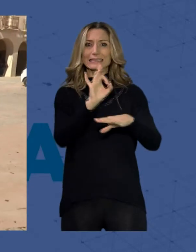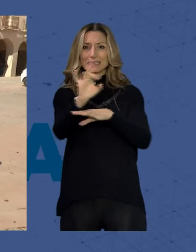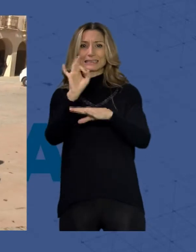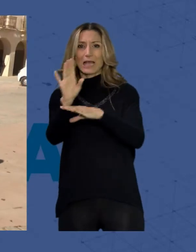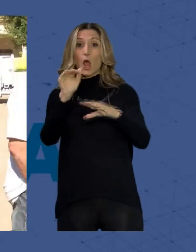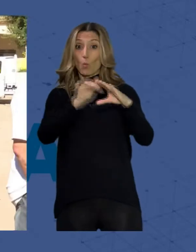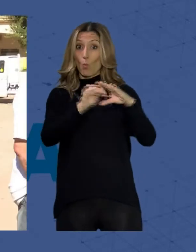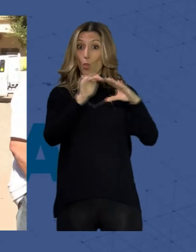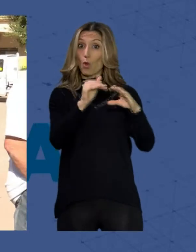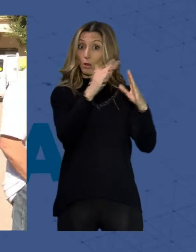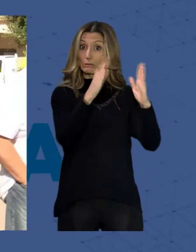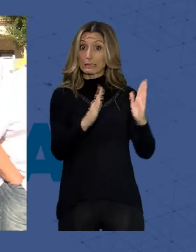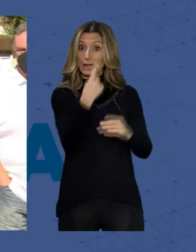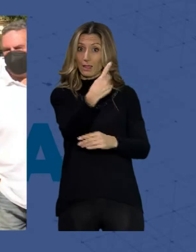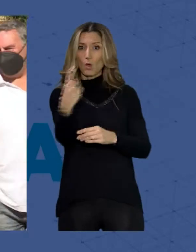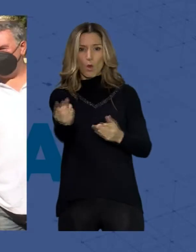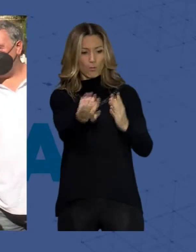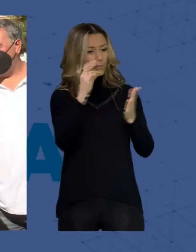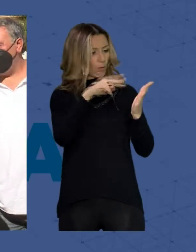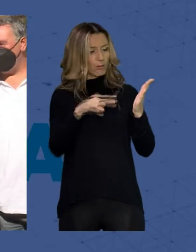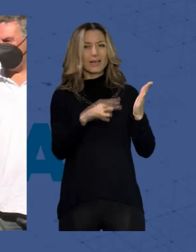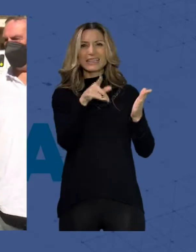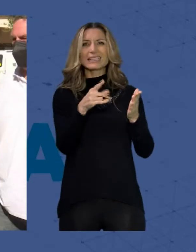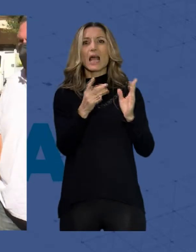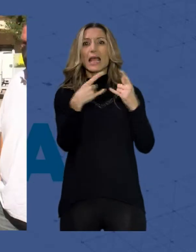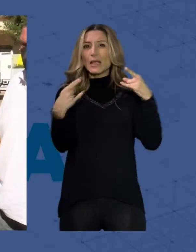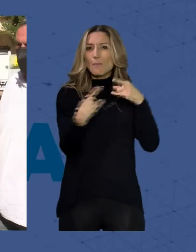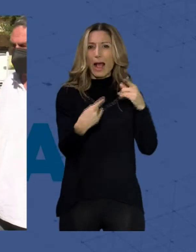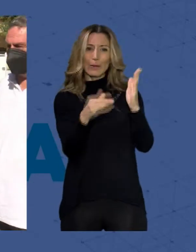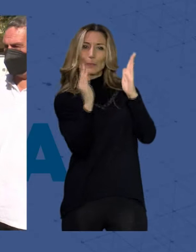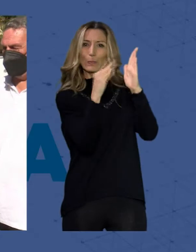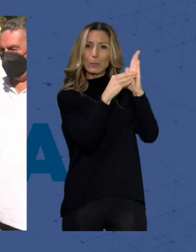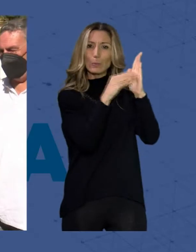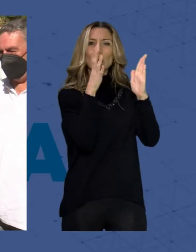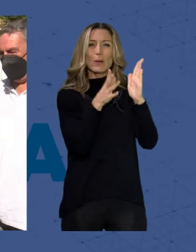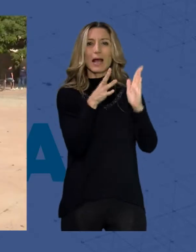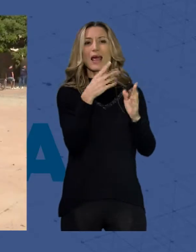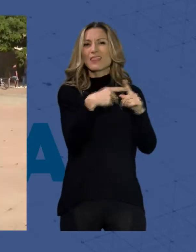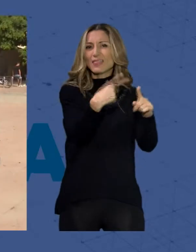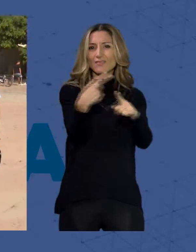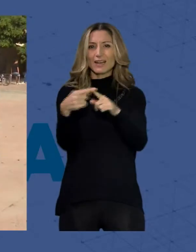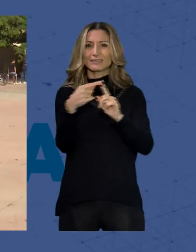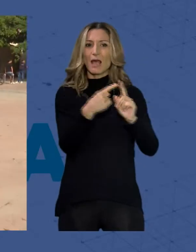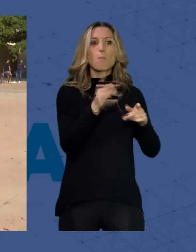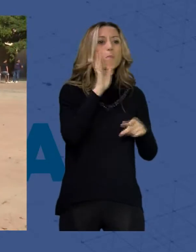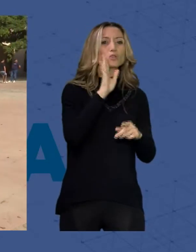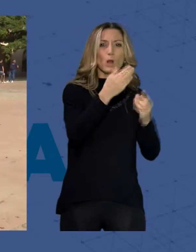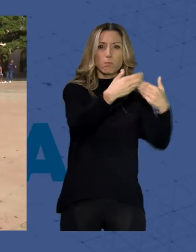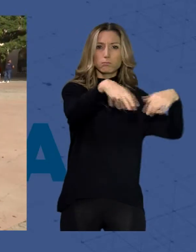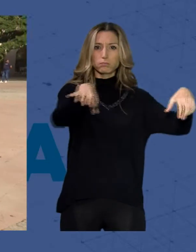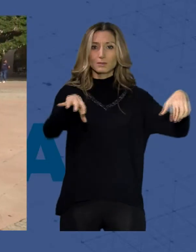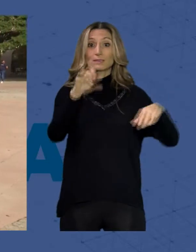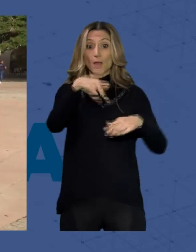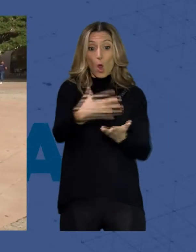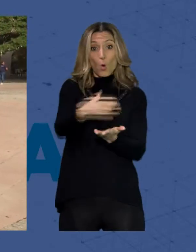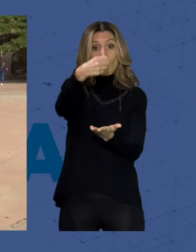contenedor, un imán diferenciando los distintos tipos de recipientes, así como una bolsa compostable que